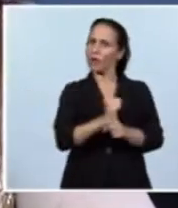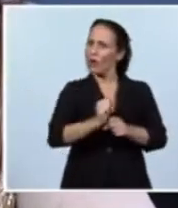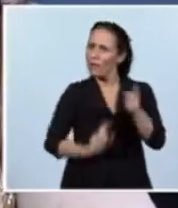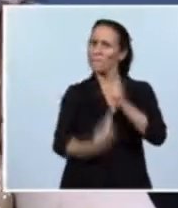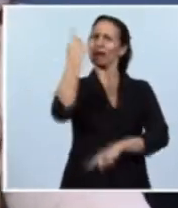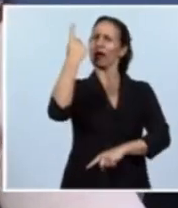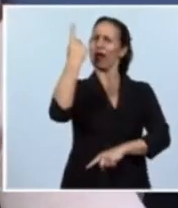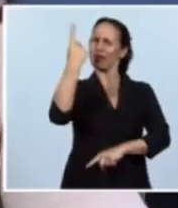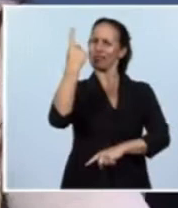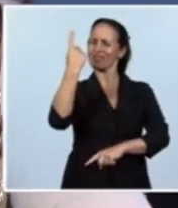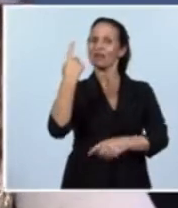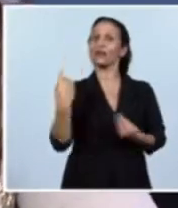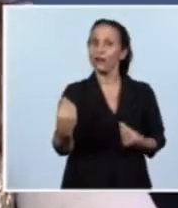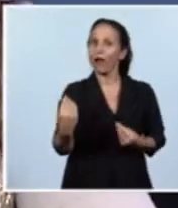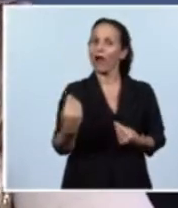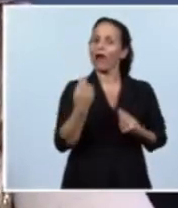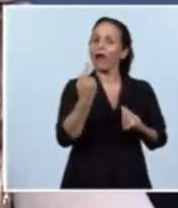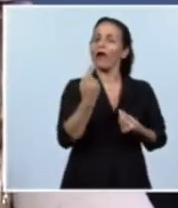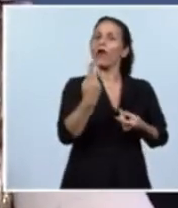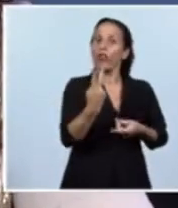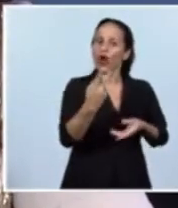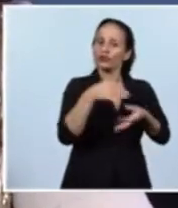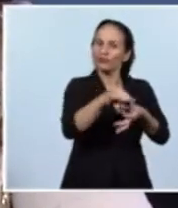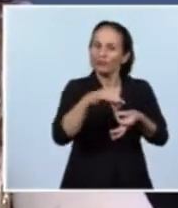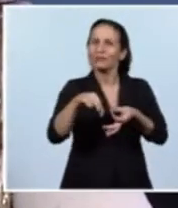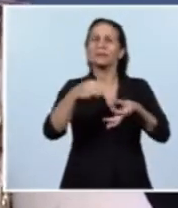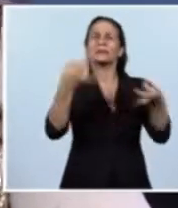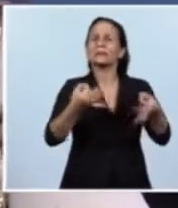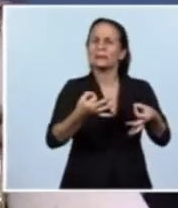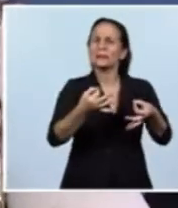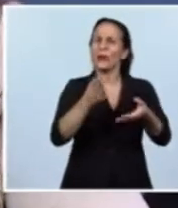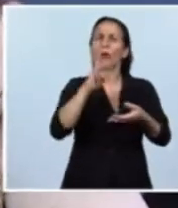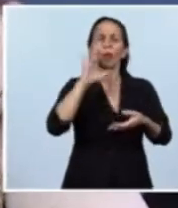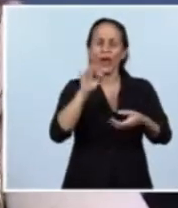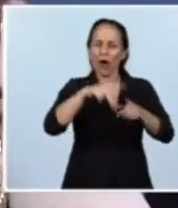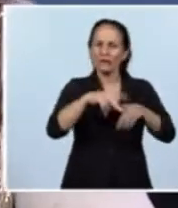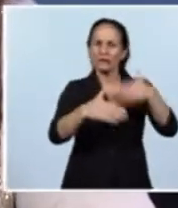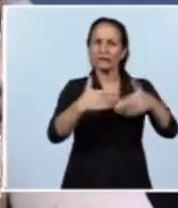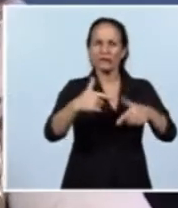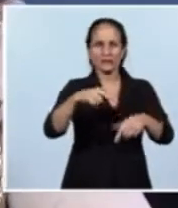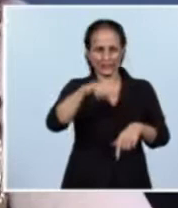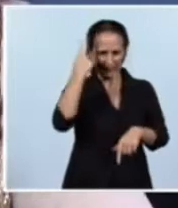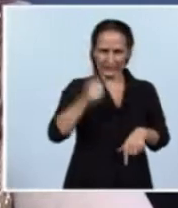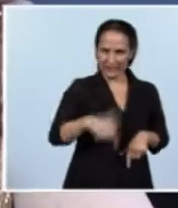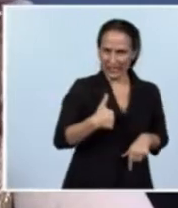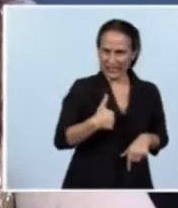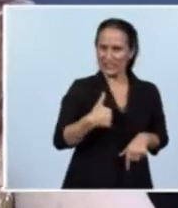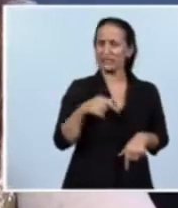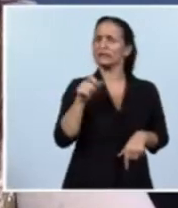vez dos cultivos biotecnológicos nacionales, uno